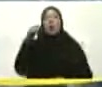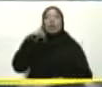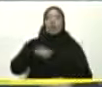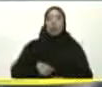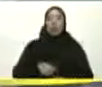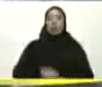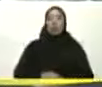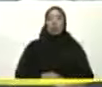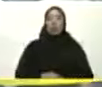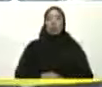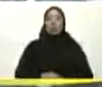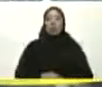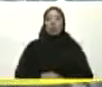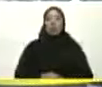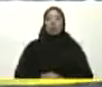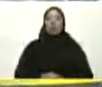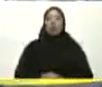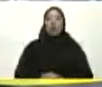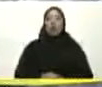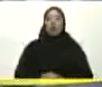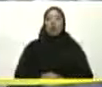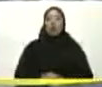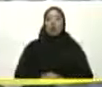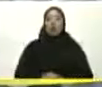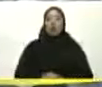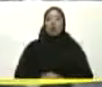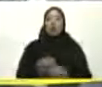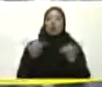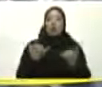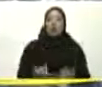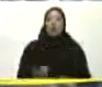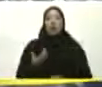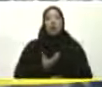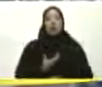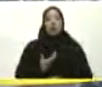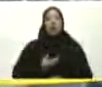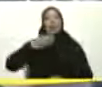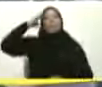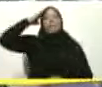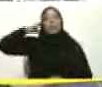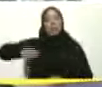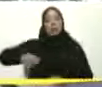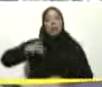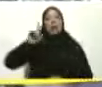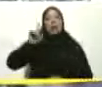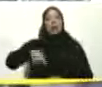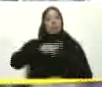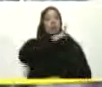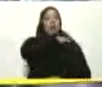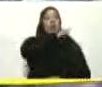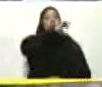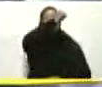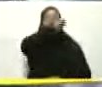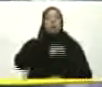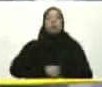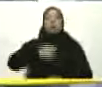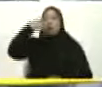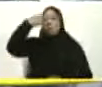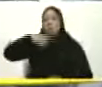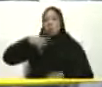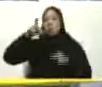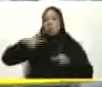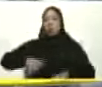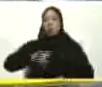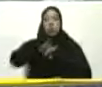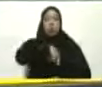Alcalde Fuenmayor A todos los alcaldes Jefes militares Personal De la